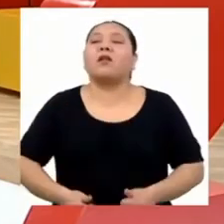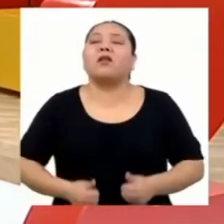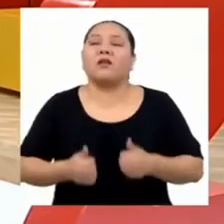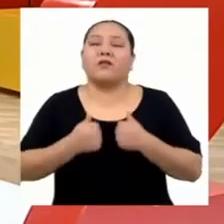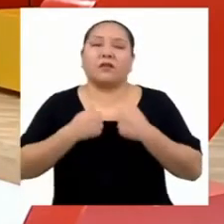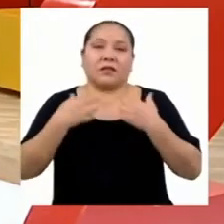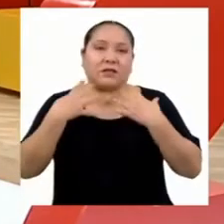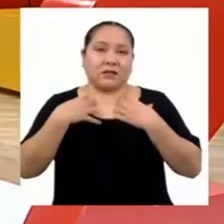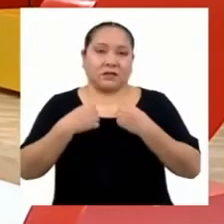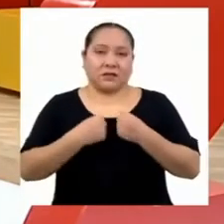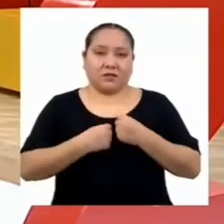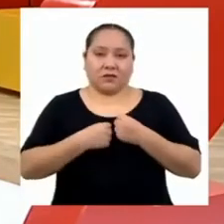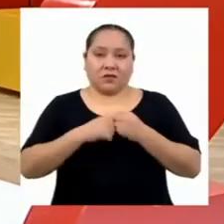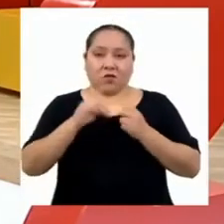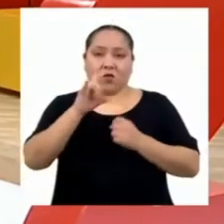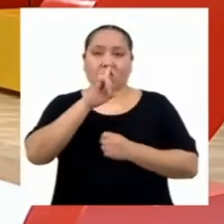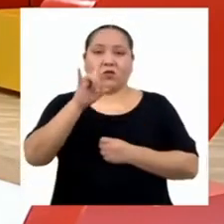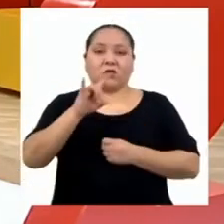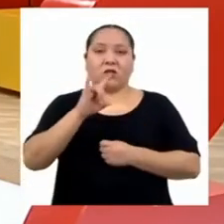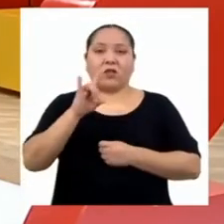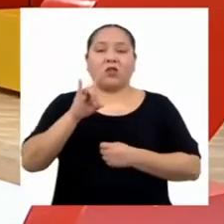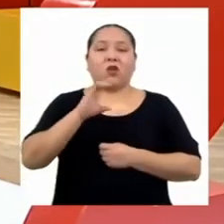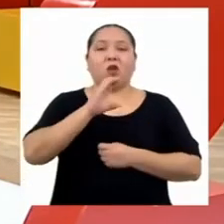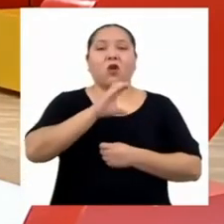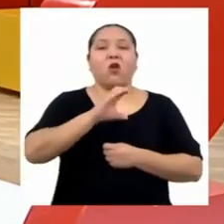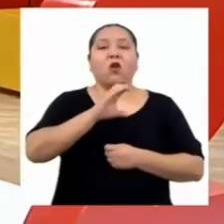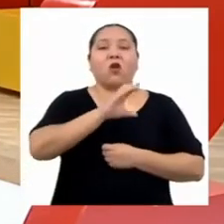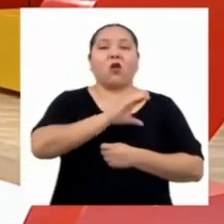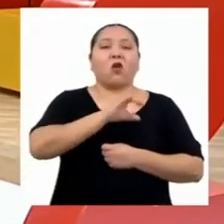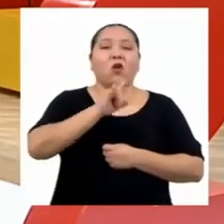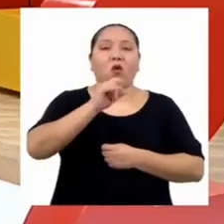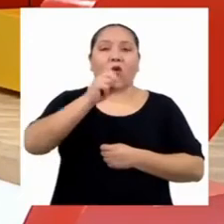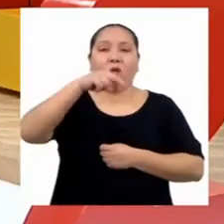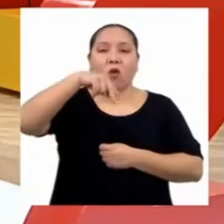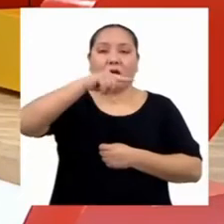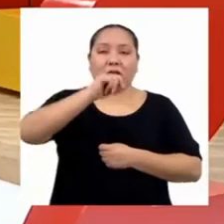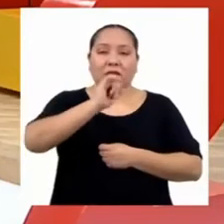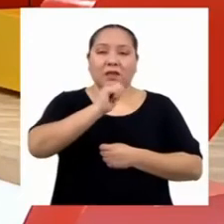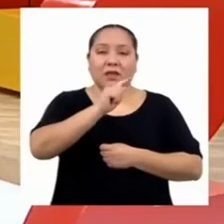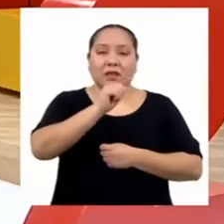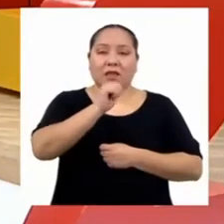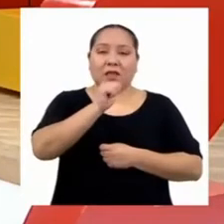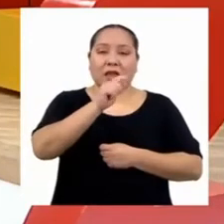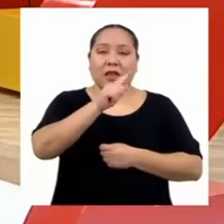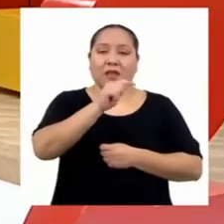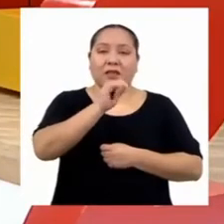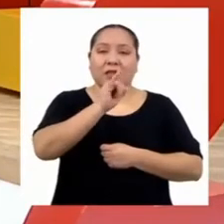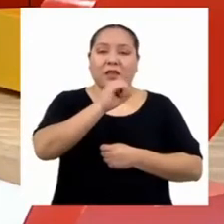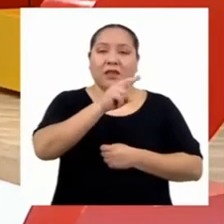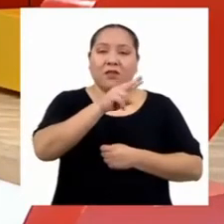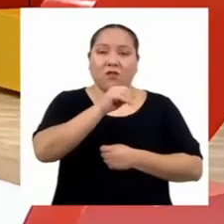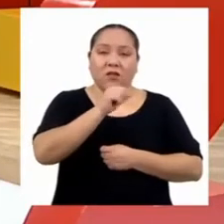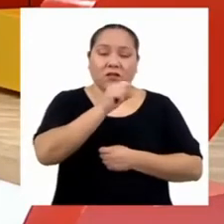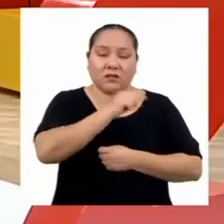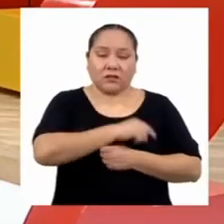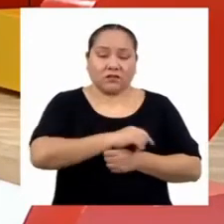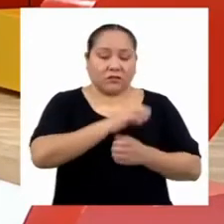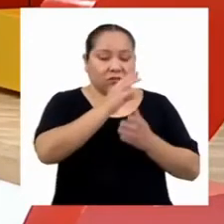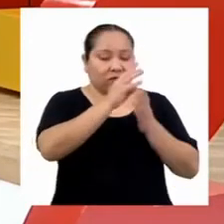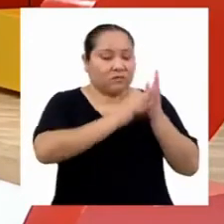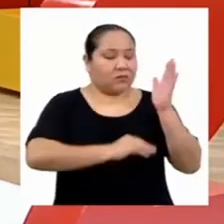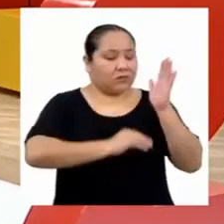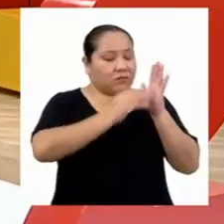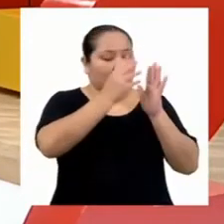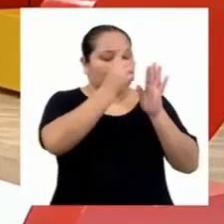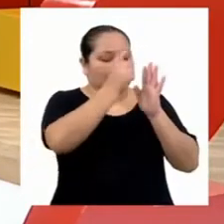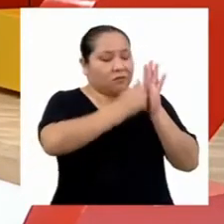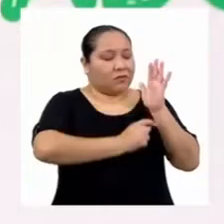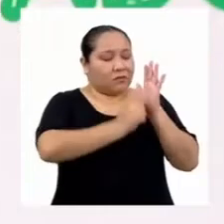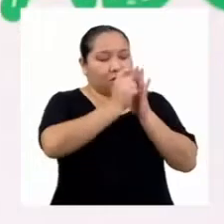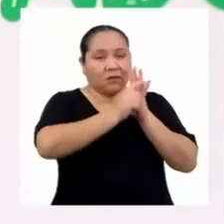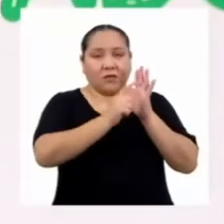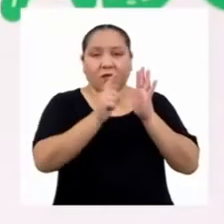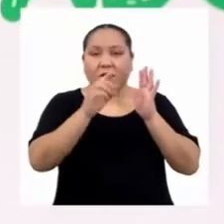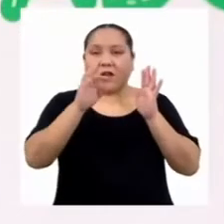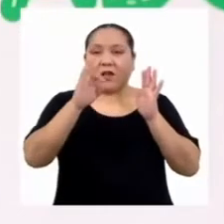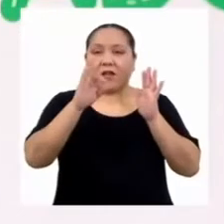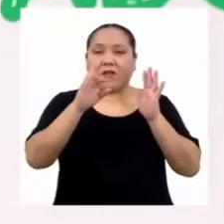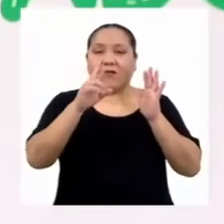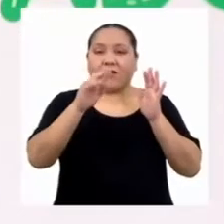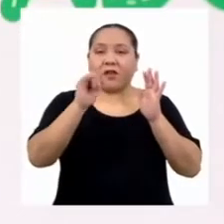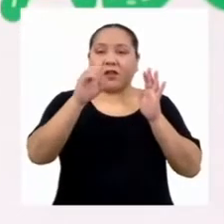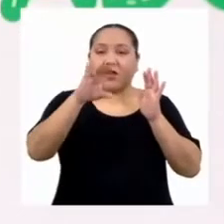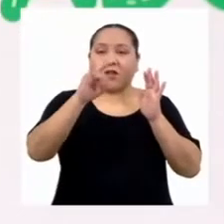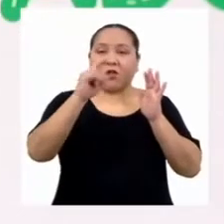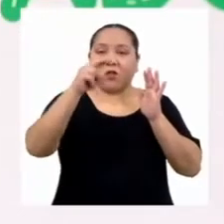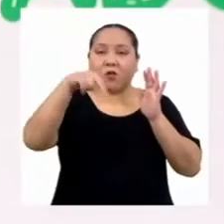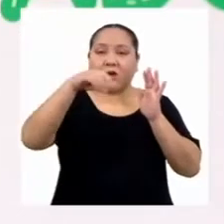usando variables cuantitativas. Además, organizaremos los datos en tablas de frecuencias con datos agrupados. Antes de